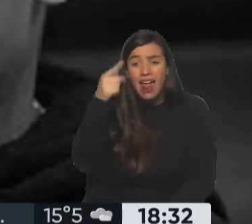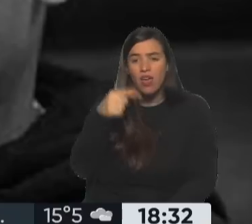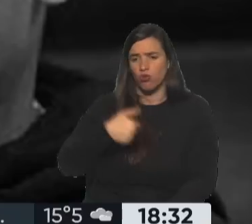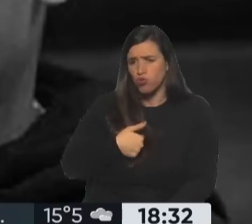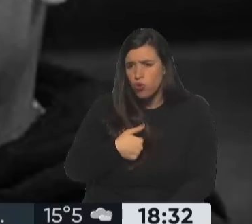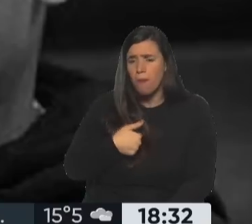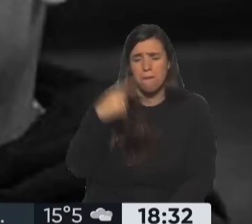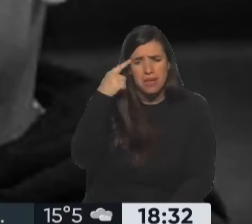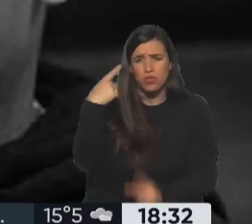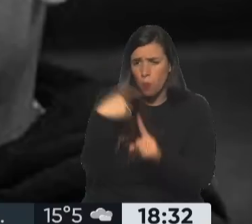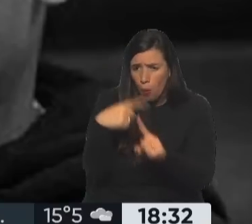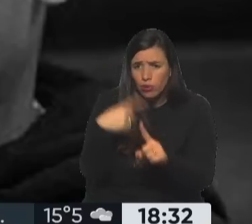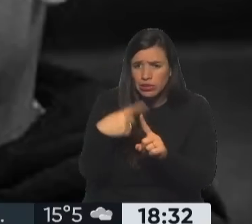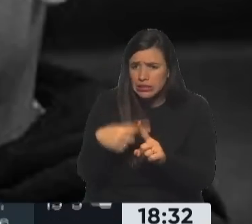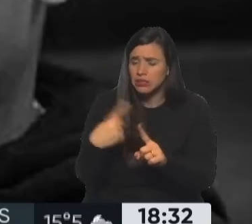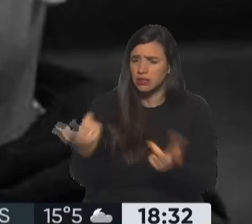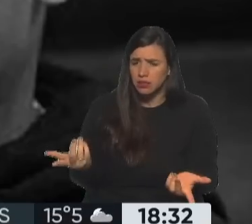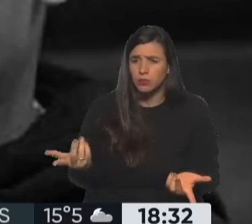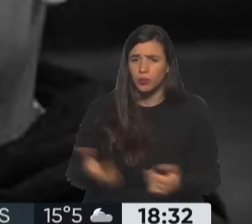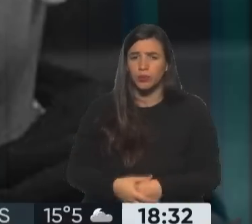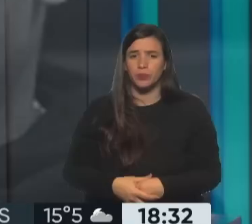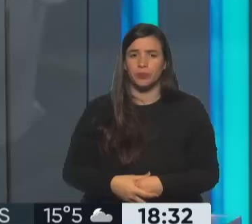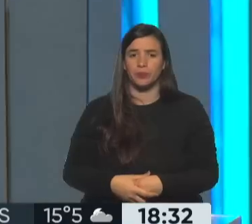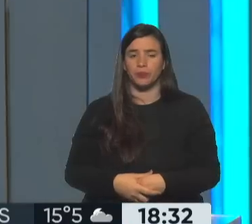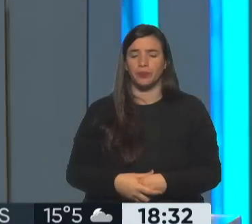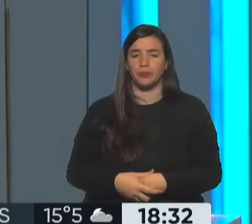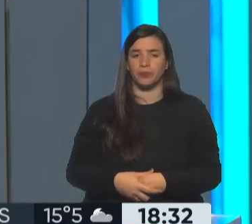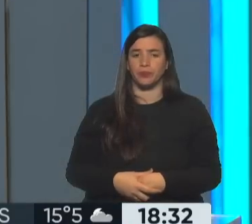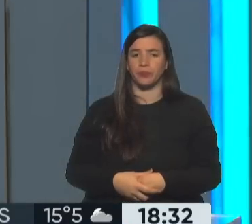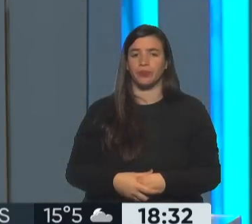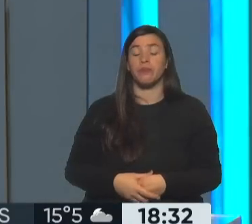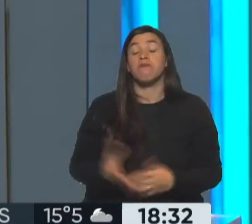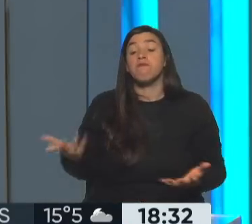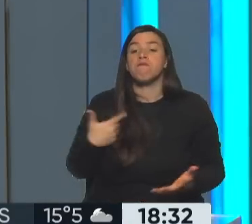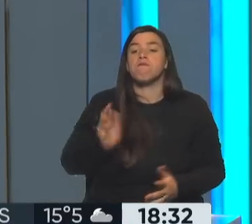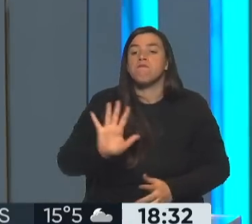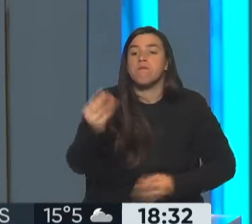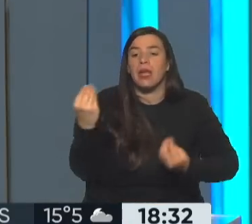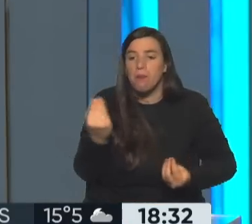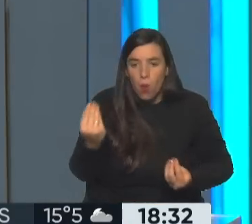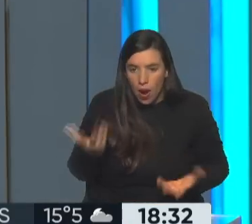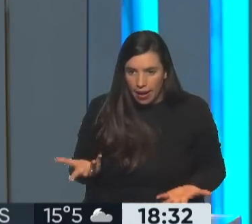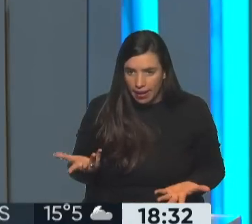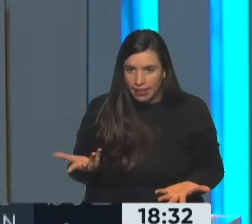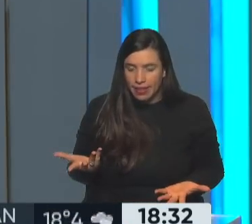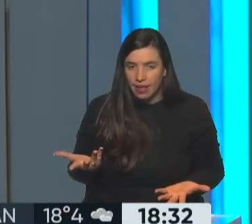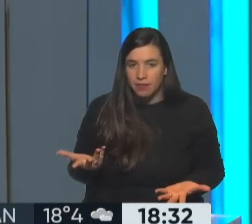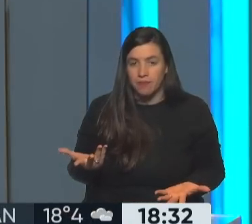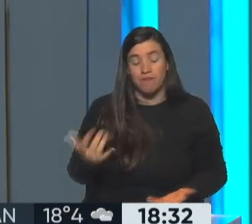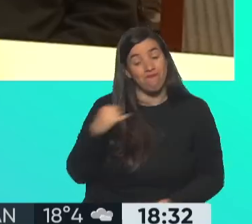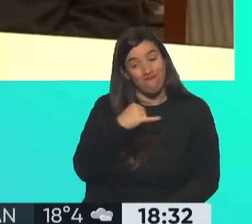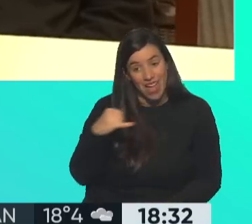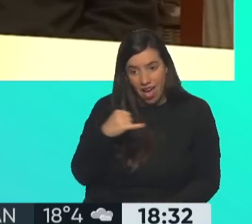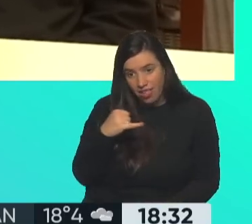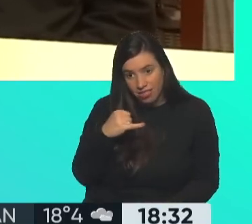todo va a salir de la mejor manera. El pronóstico respecto a lo que puede pasar con Sebastián Villa es negativo para